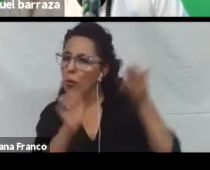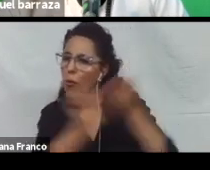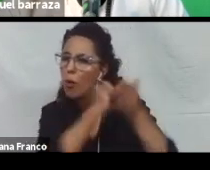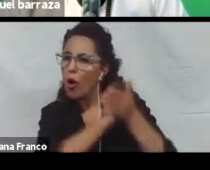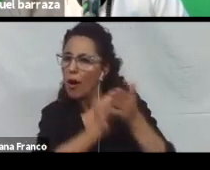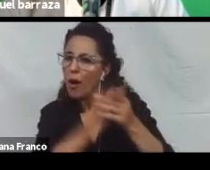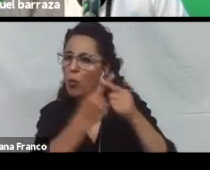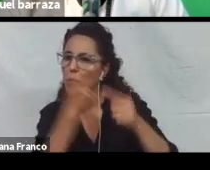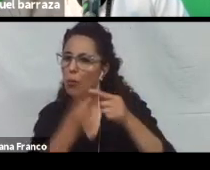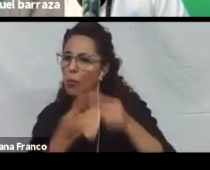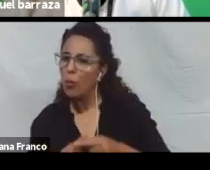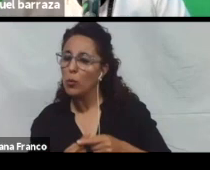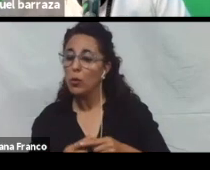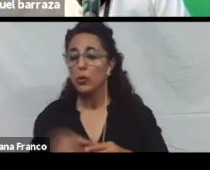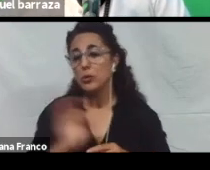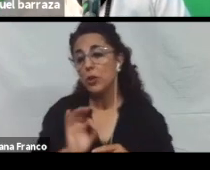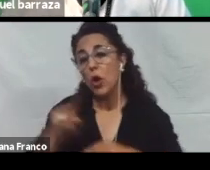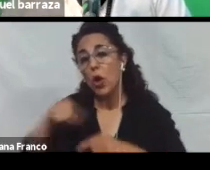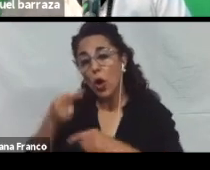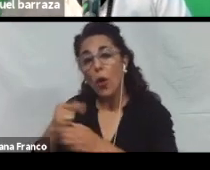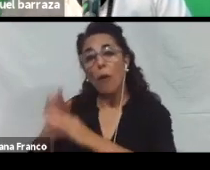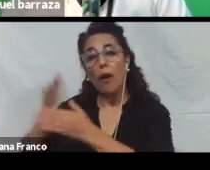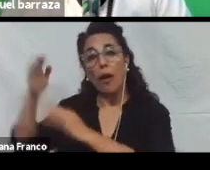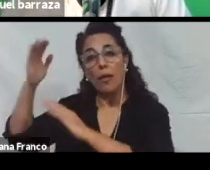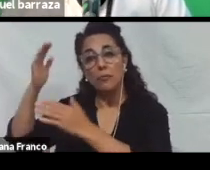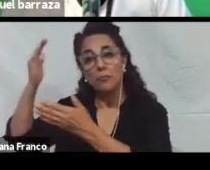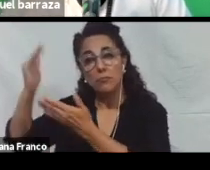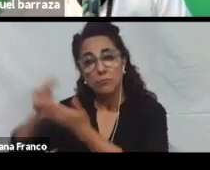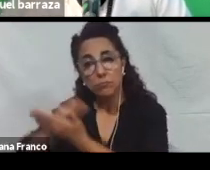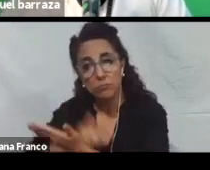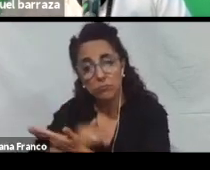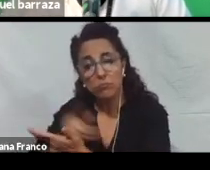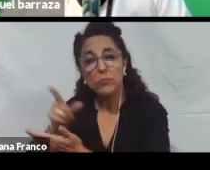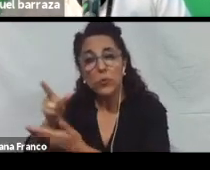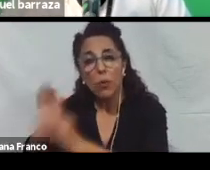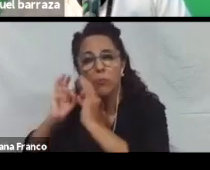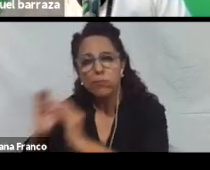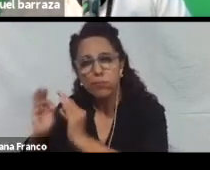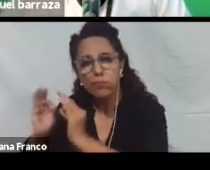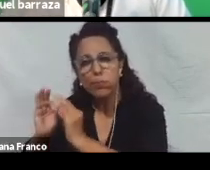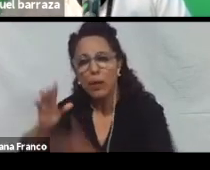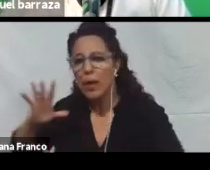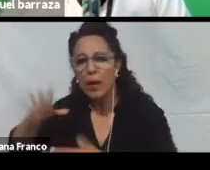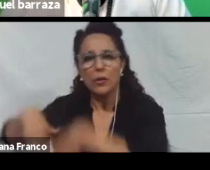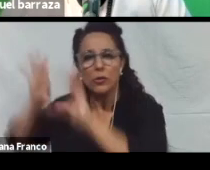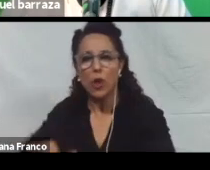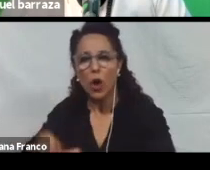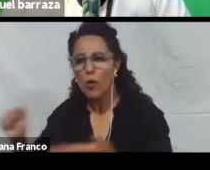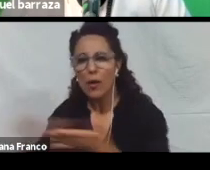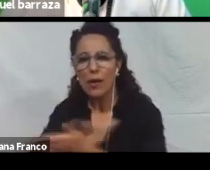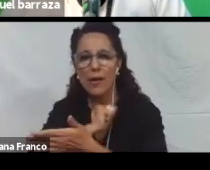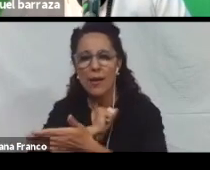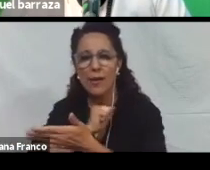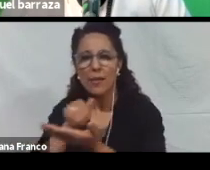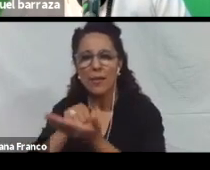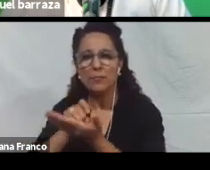una tabla. Y puedas borrar la tabla completa. Entonces, si deseas eliminar todo el contenido o agregar todo un contenido,